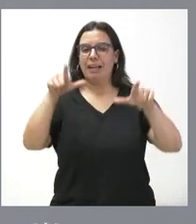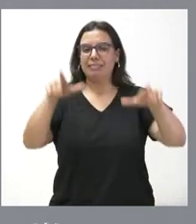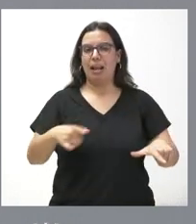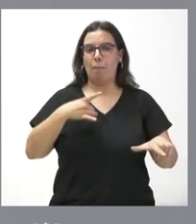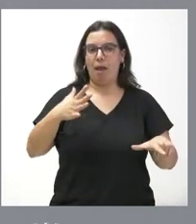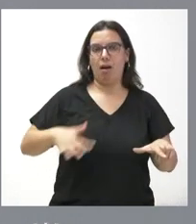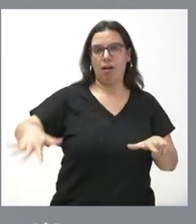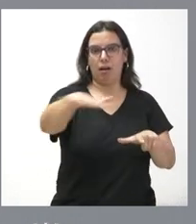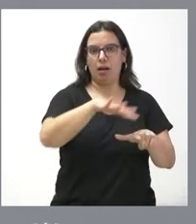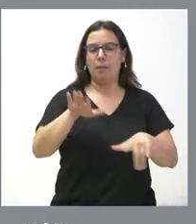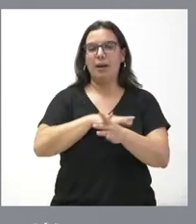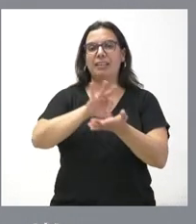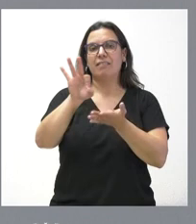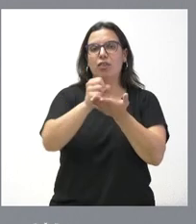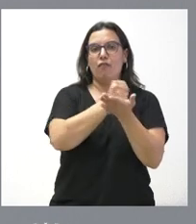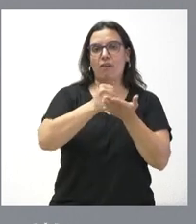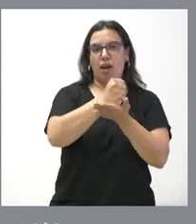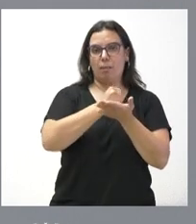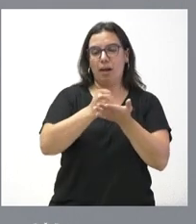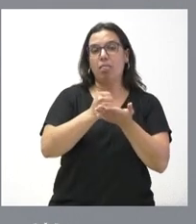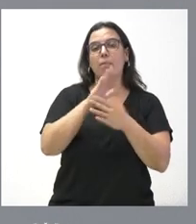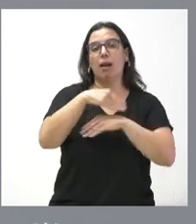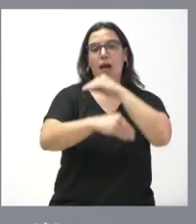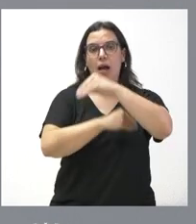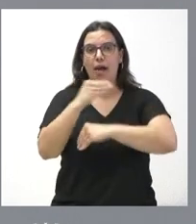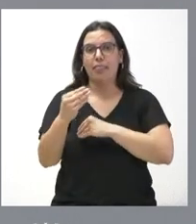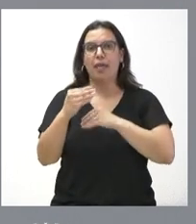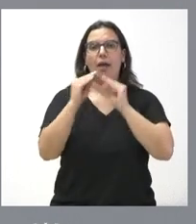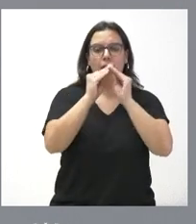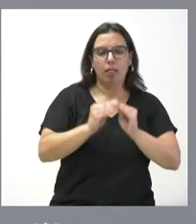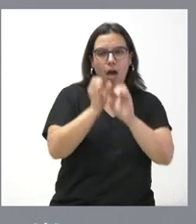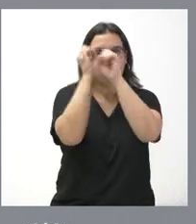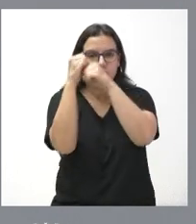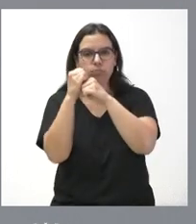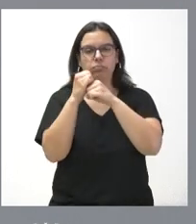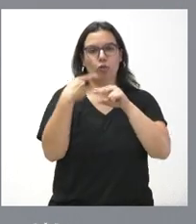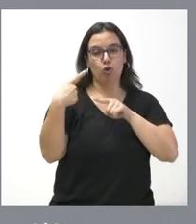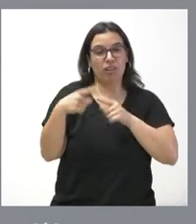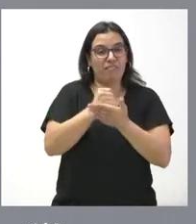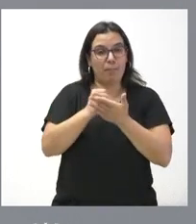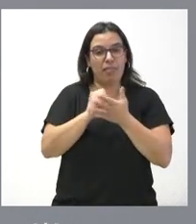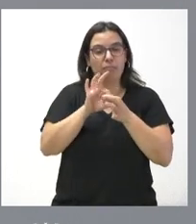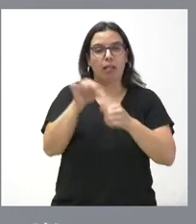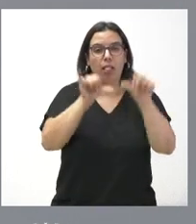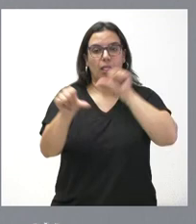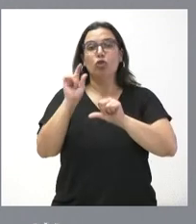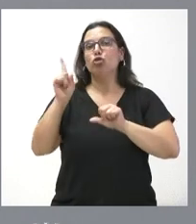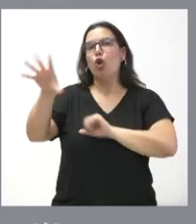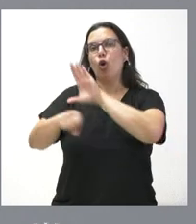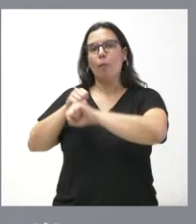para el servicio de farmacia y, por tanto, para la realización de todo tipo de fórmulas y actividades farmacéuticas distintas de la que es la compra